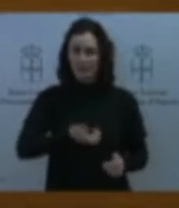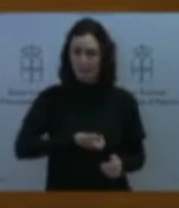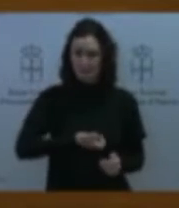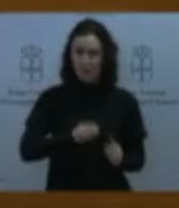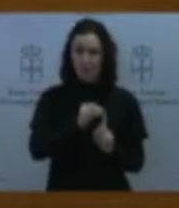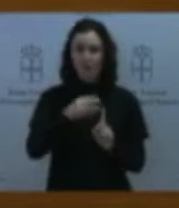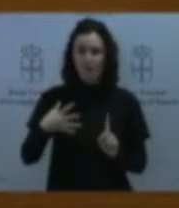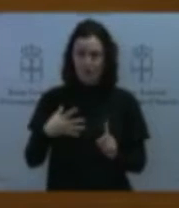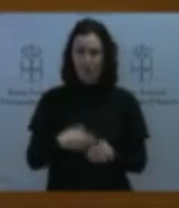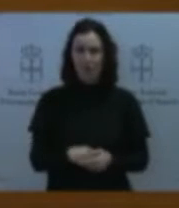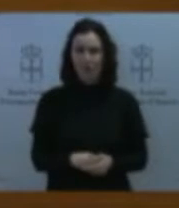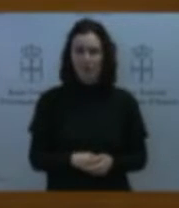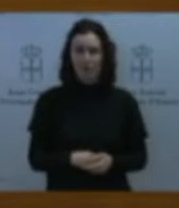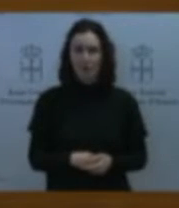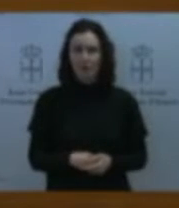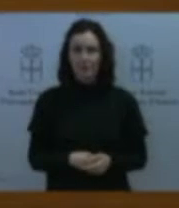esta cuestión.